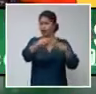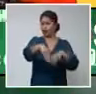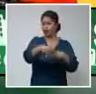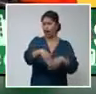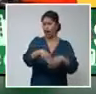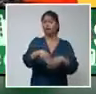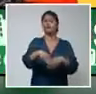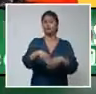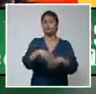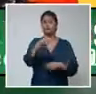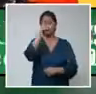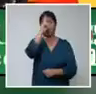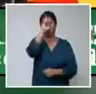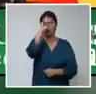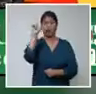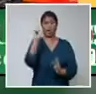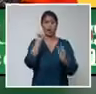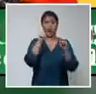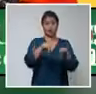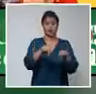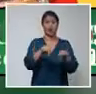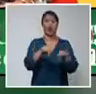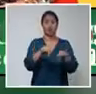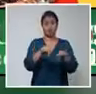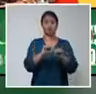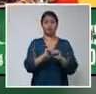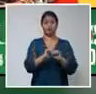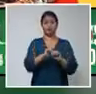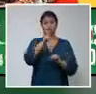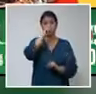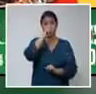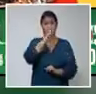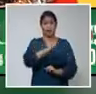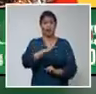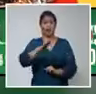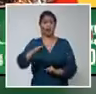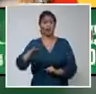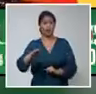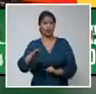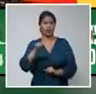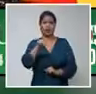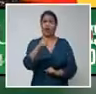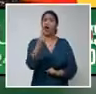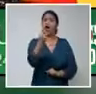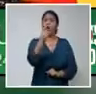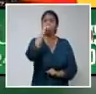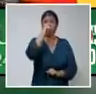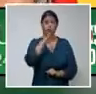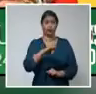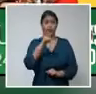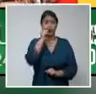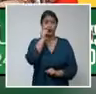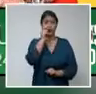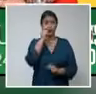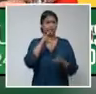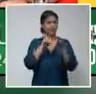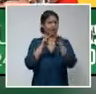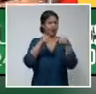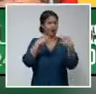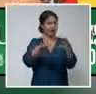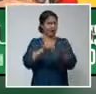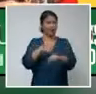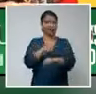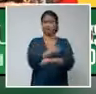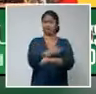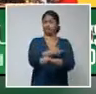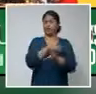hospital donde están ingresados los niños, incluso al hijo de su lady, le pusieron la vacuna esa que andan hablando ellos y